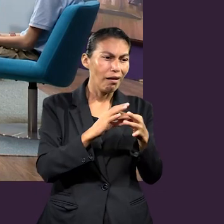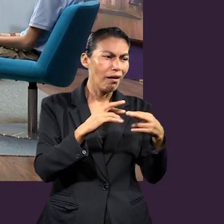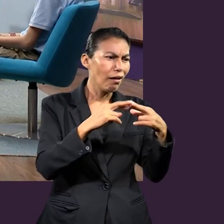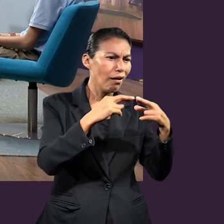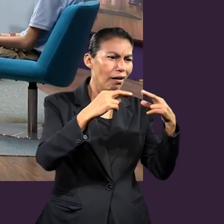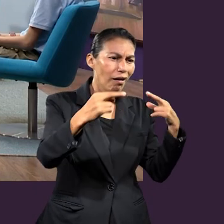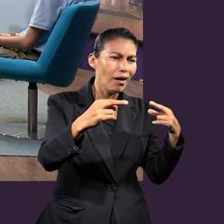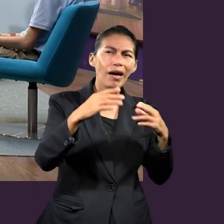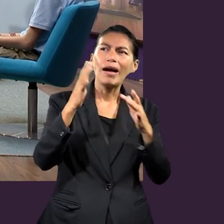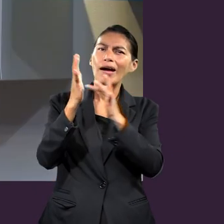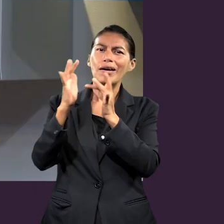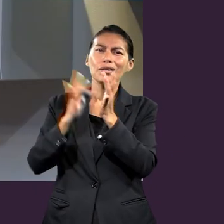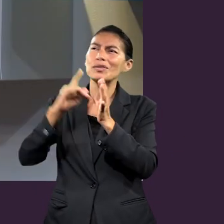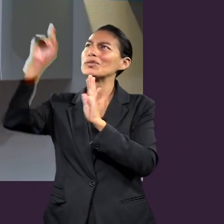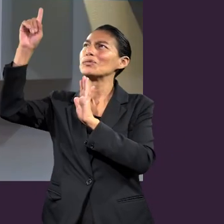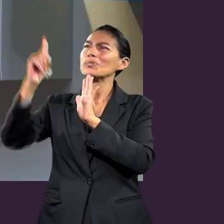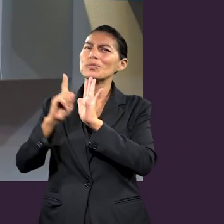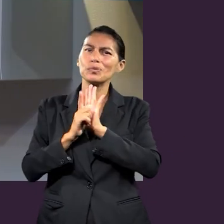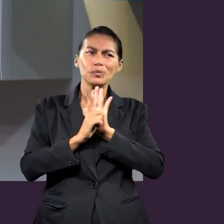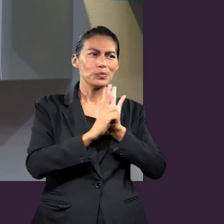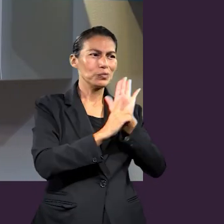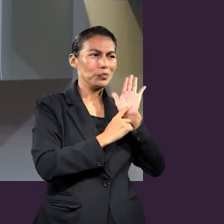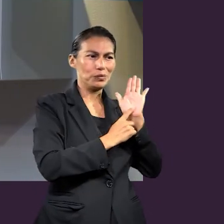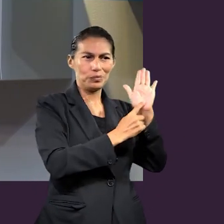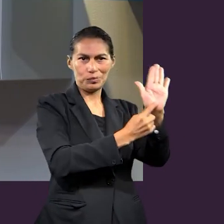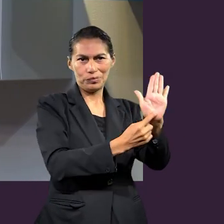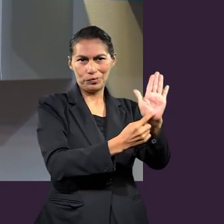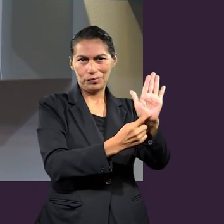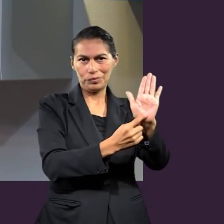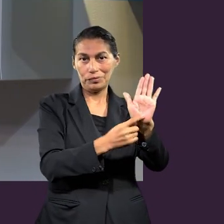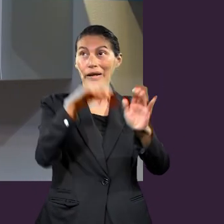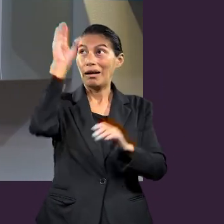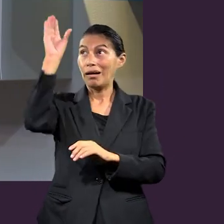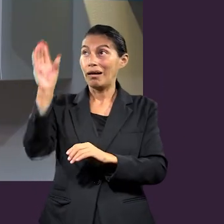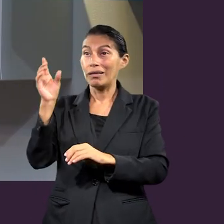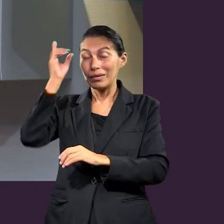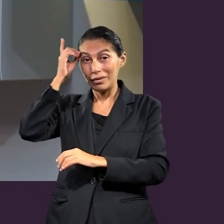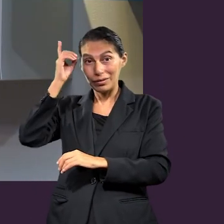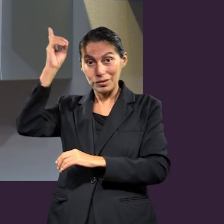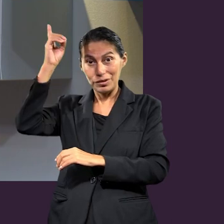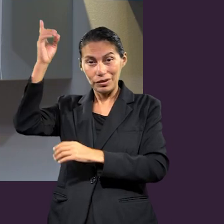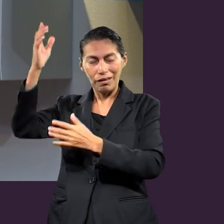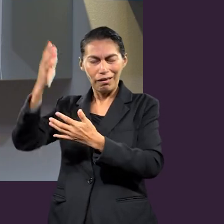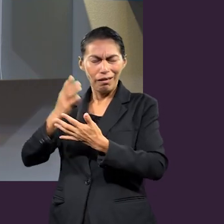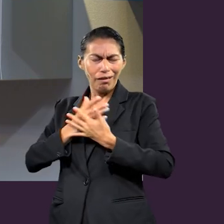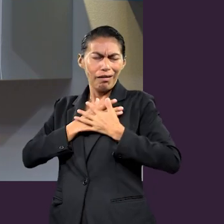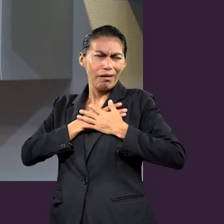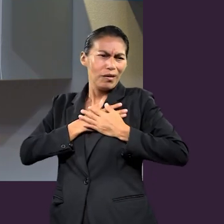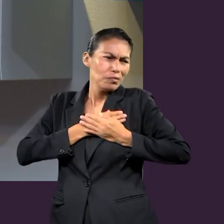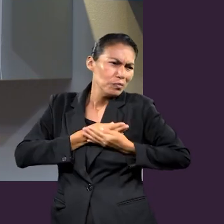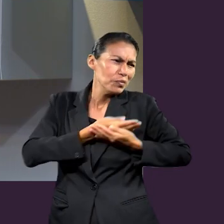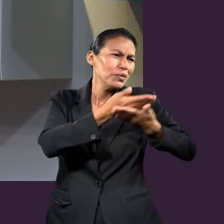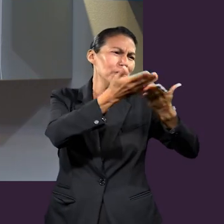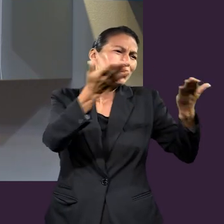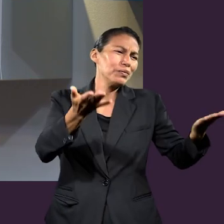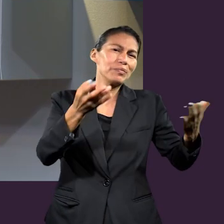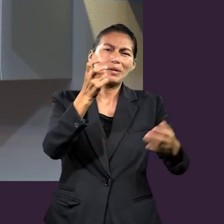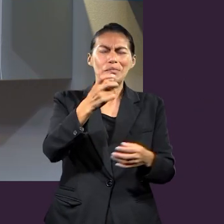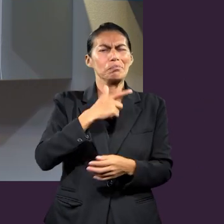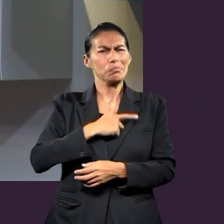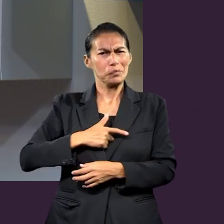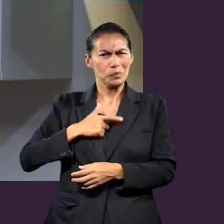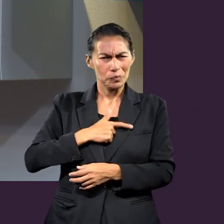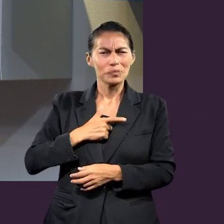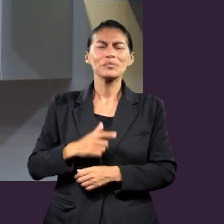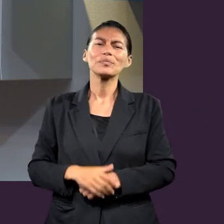relacionarnos con otros, podamos proyectar a Jesús, el carácter de Cristo. Me encanta que estos